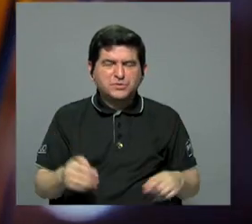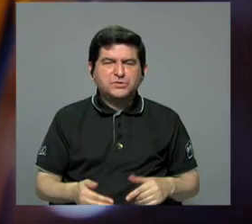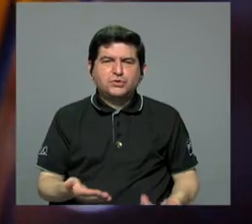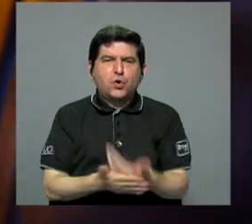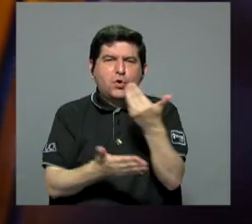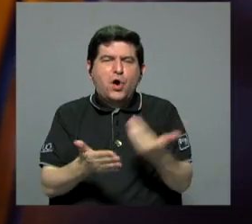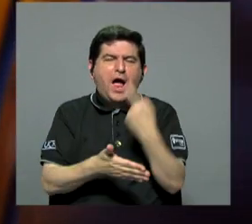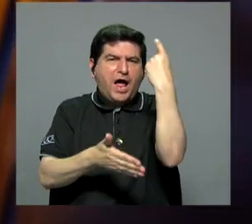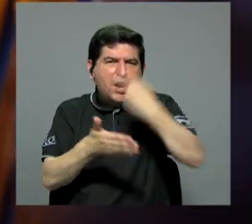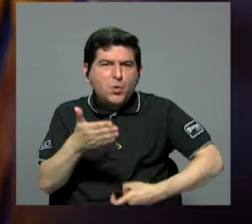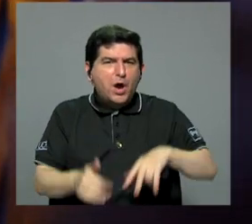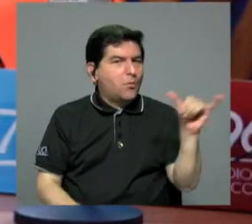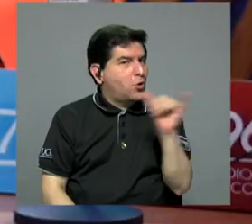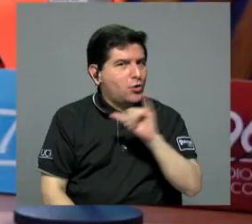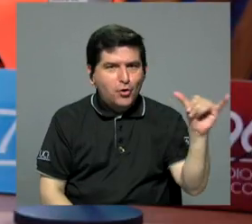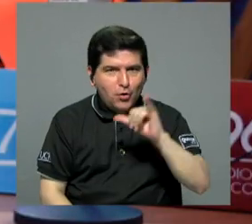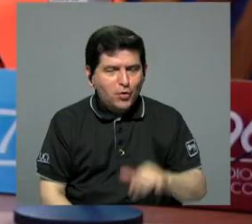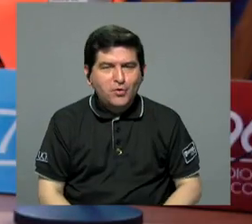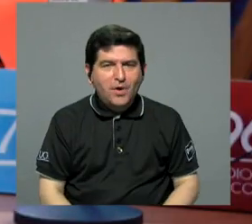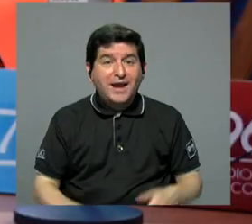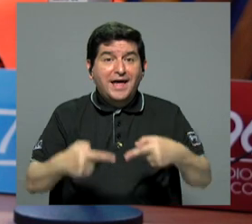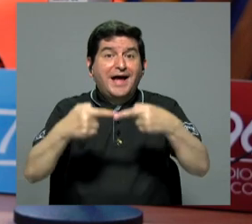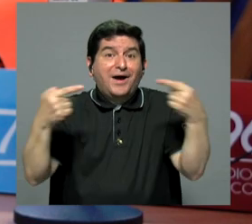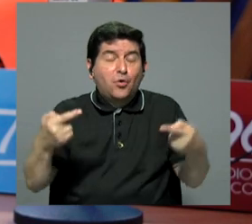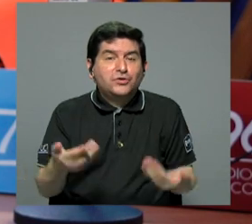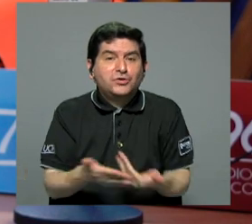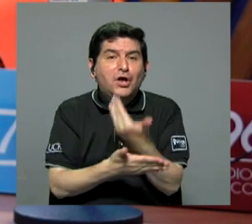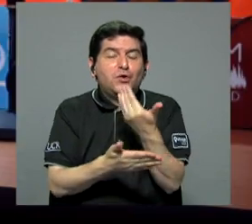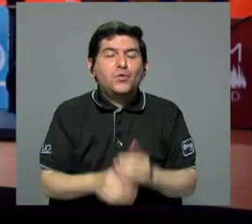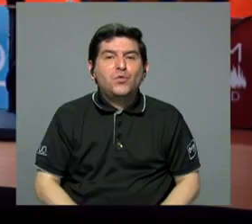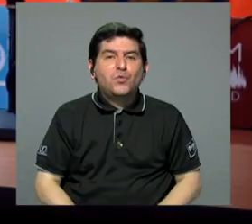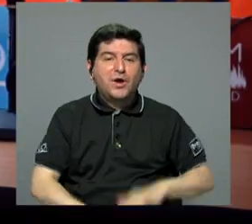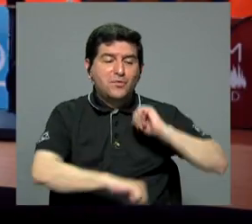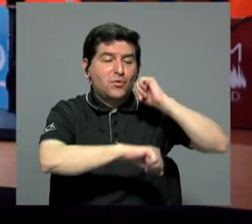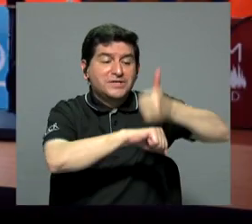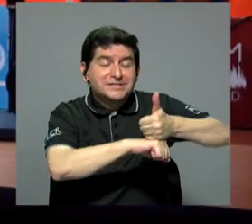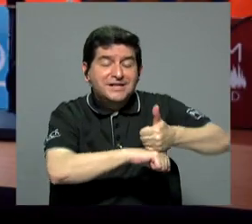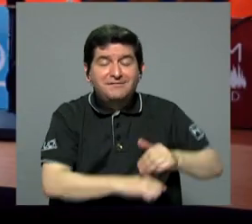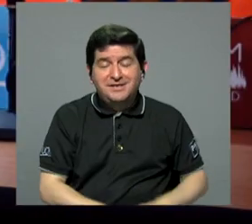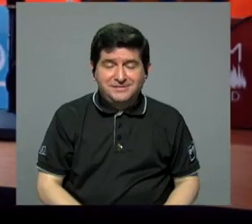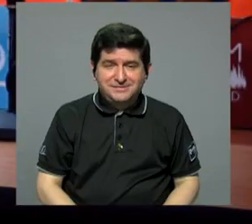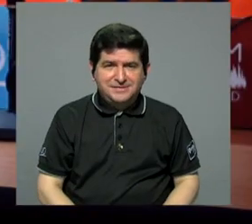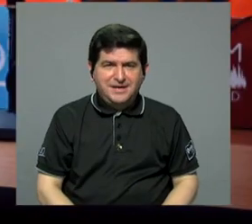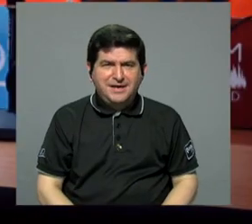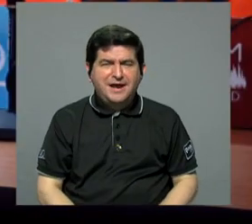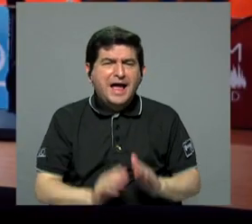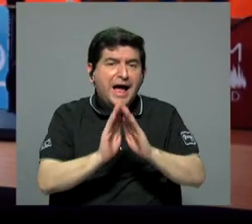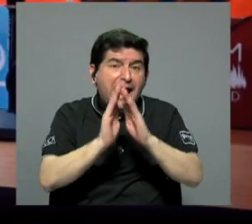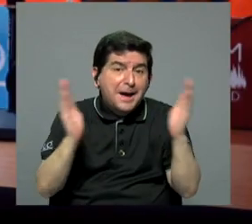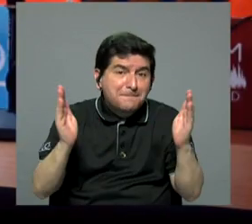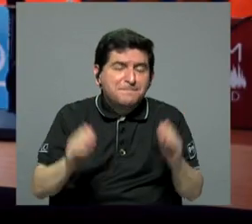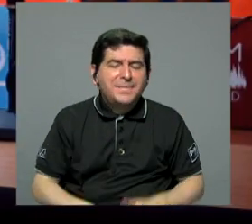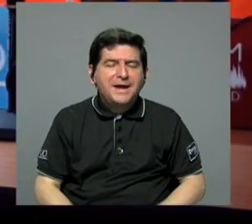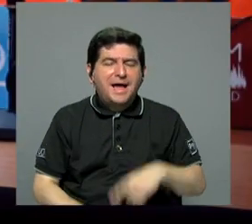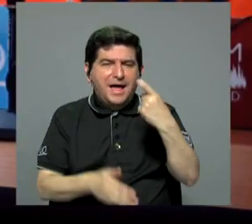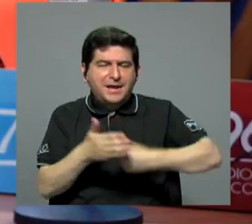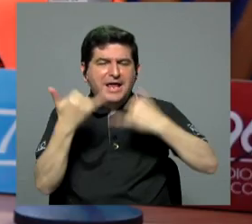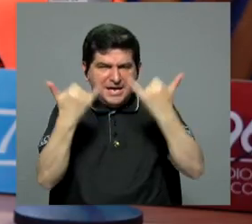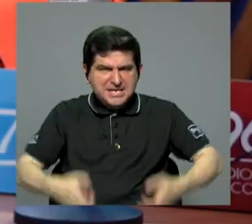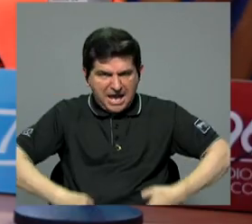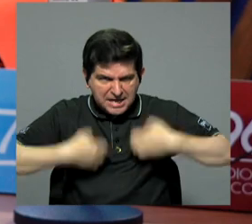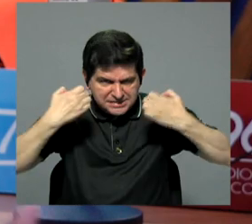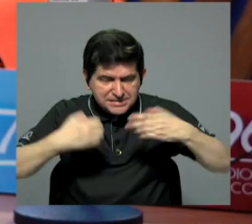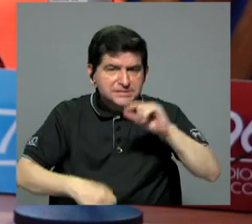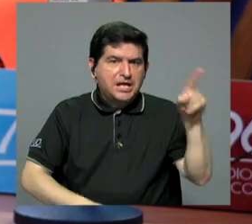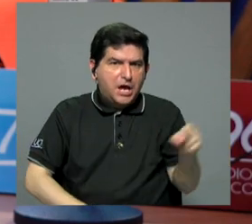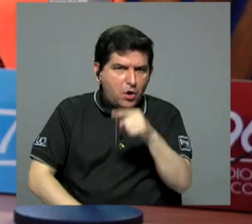impuestos no es lo mismo a oponerse a nuevas cargas. Un nuevo impuesto, la ampliación de la base de un tributo existente